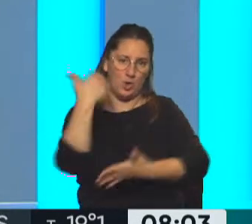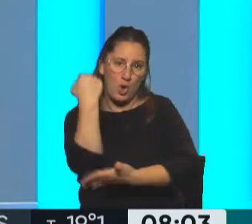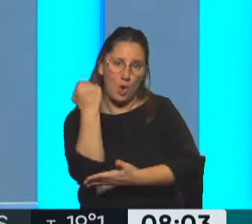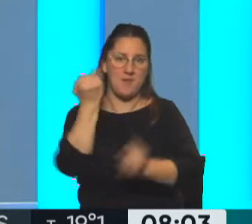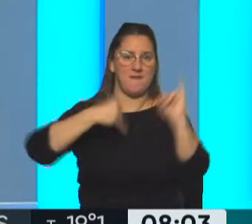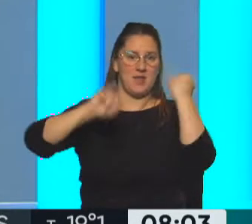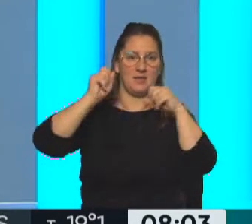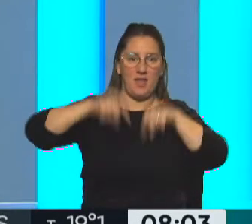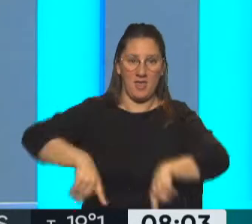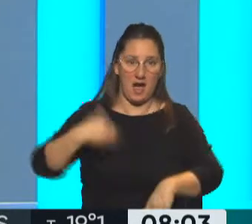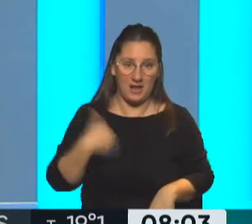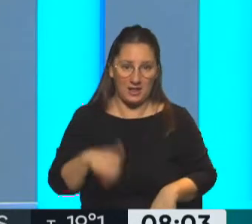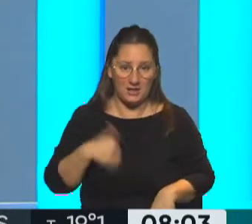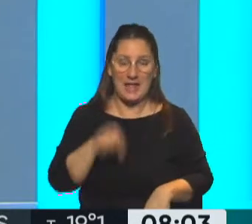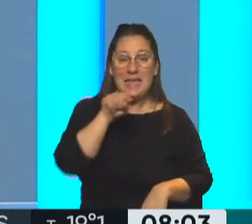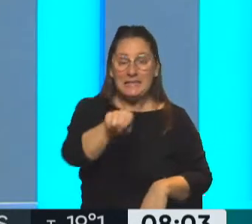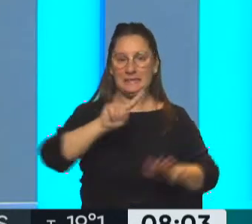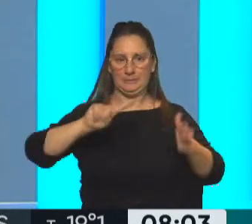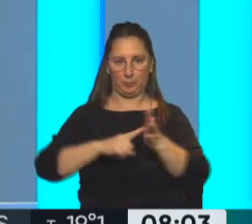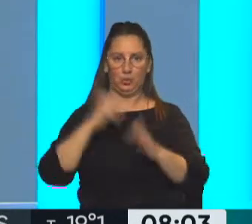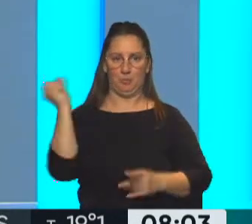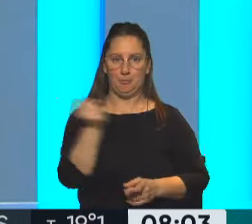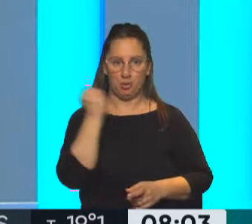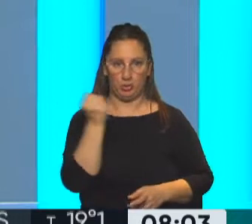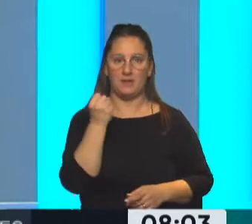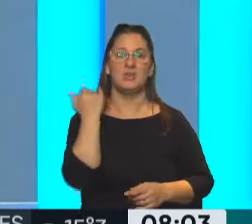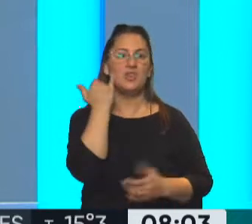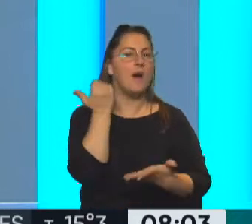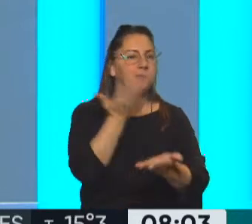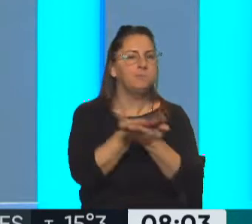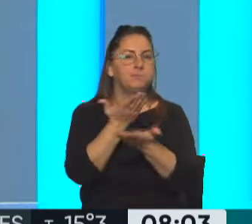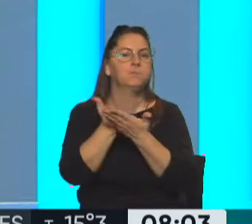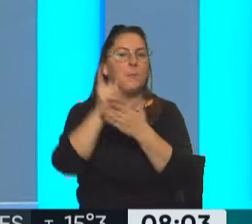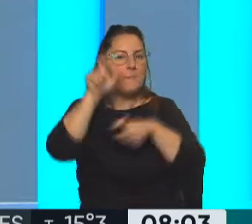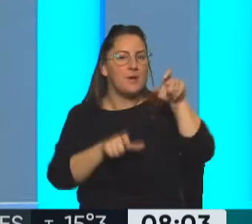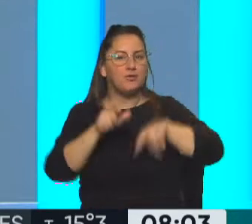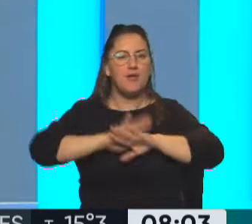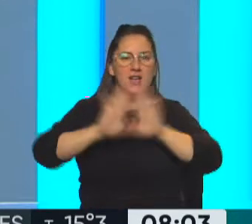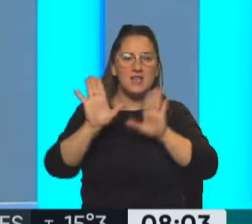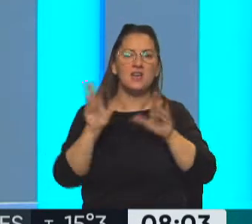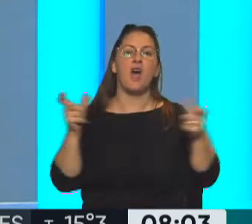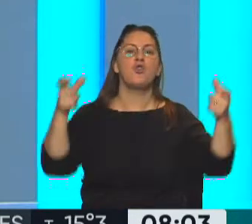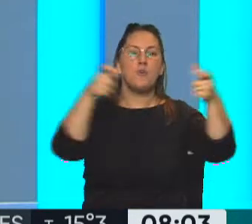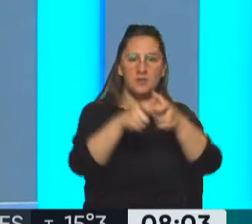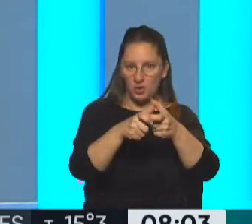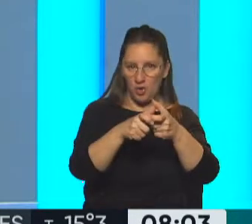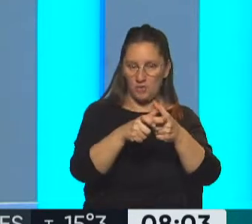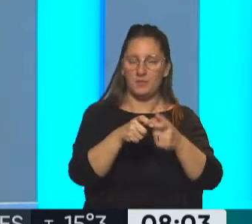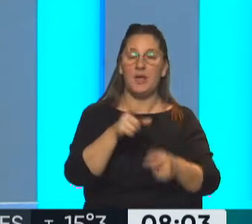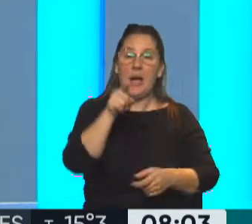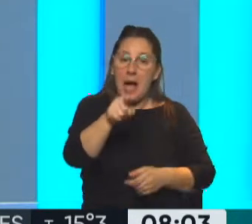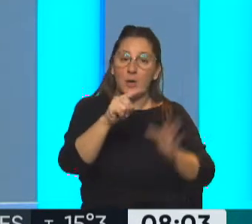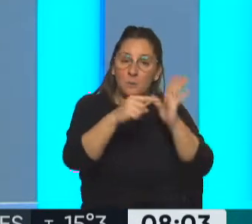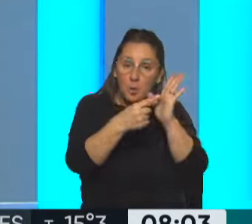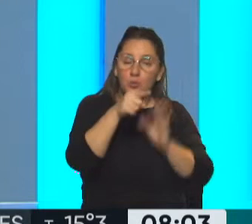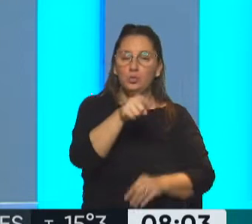financiera que hoy tiene la República Argentina. Ahí está el punto central que lo han planteado quienes visitaron la Comisión de Legislación General. Hay un punto